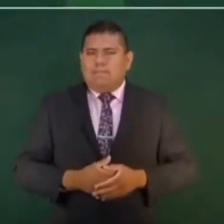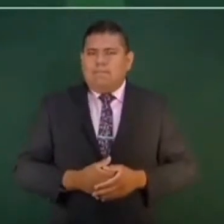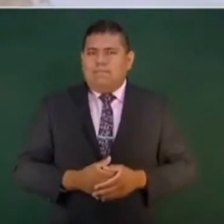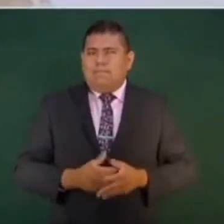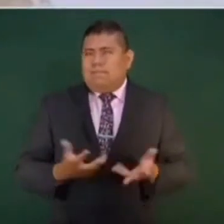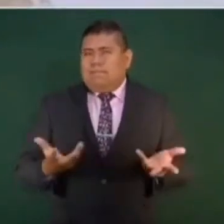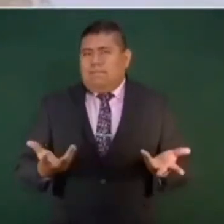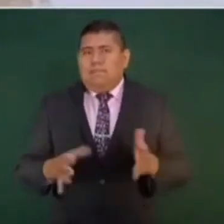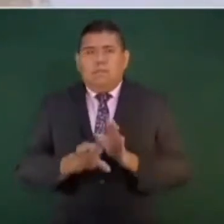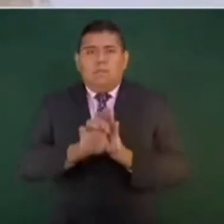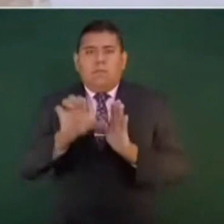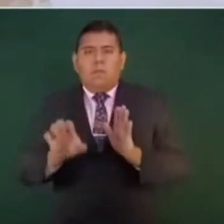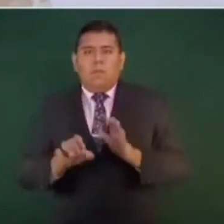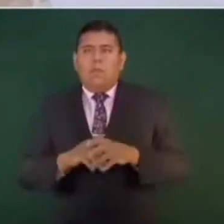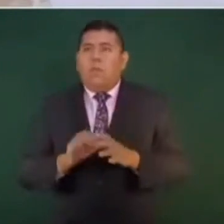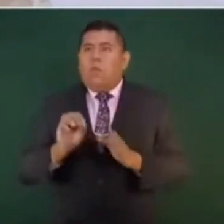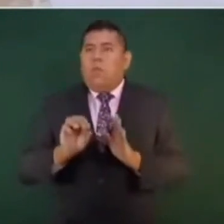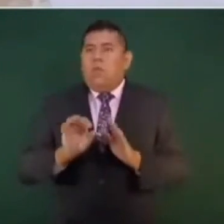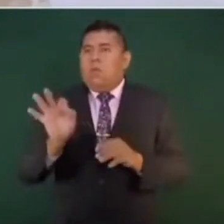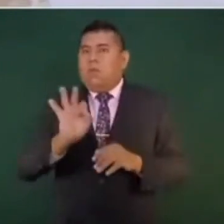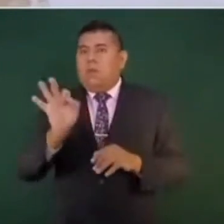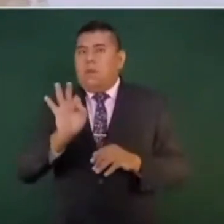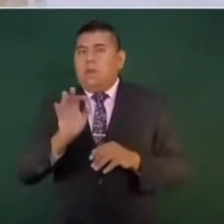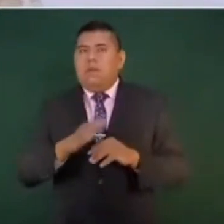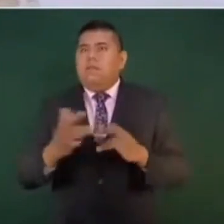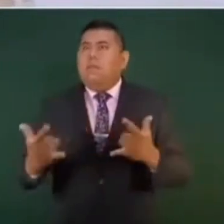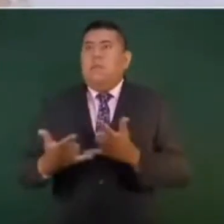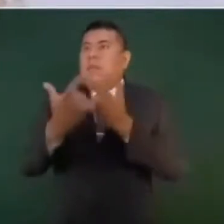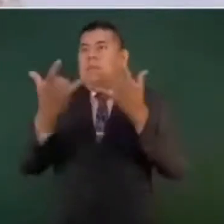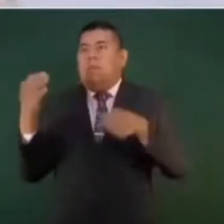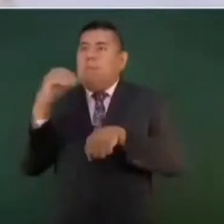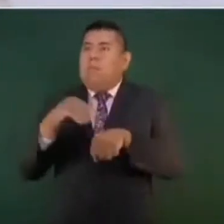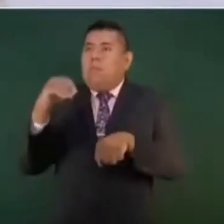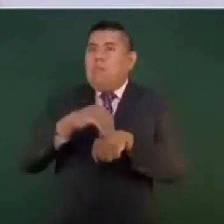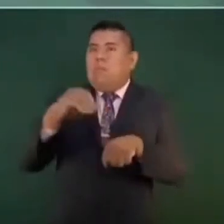el querer fabricar una este